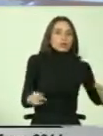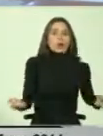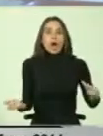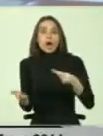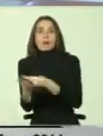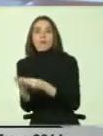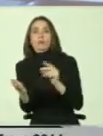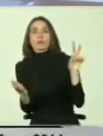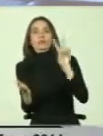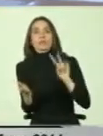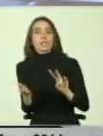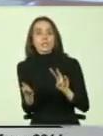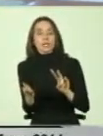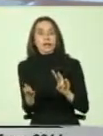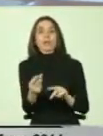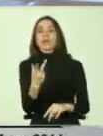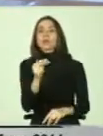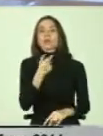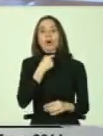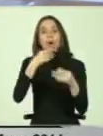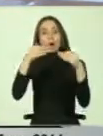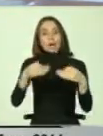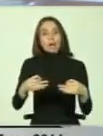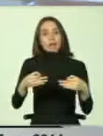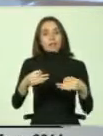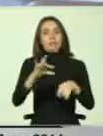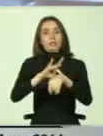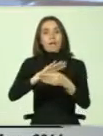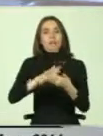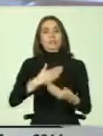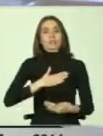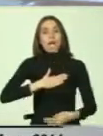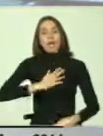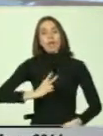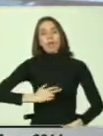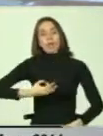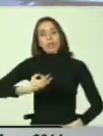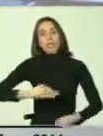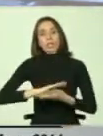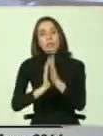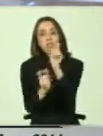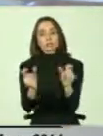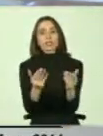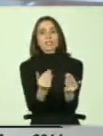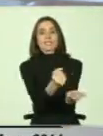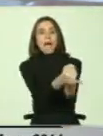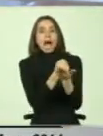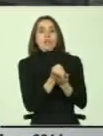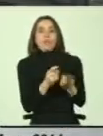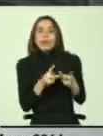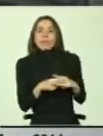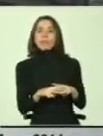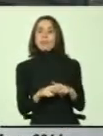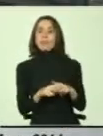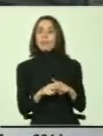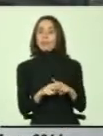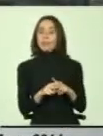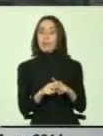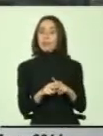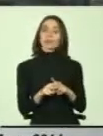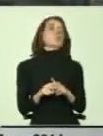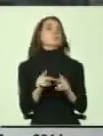no garantizando el derecho a una salud digna para todas las personas que requieren, por ejemplo, ayudas técnicas. Ese ha sido un tema de